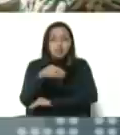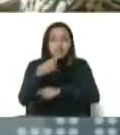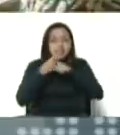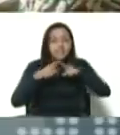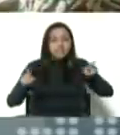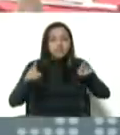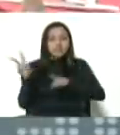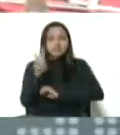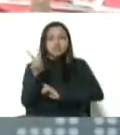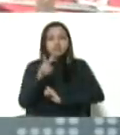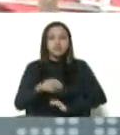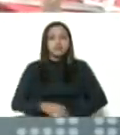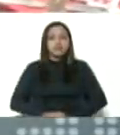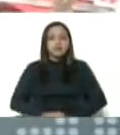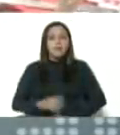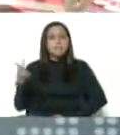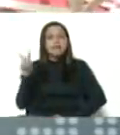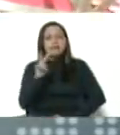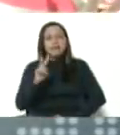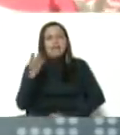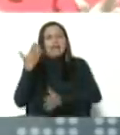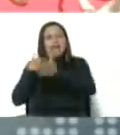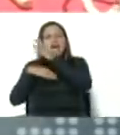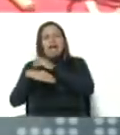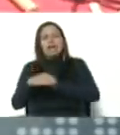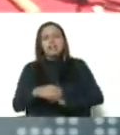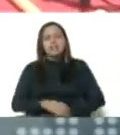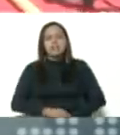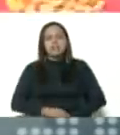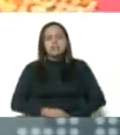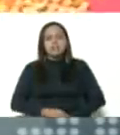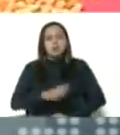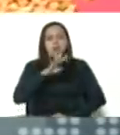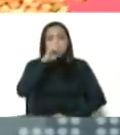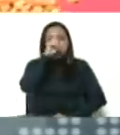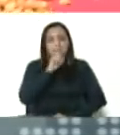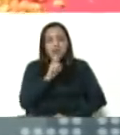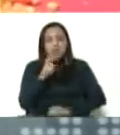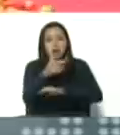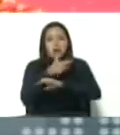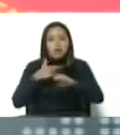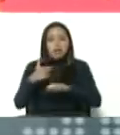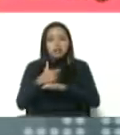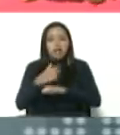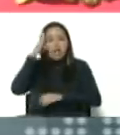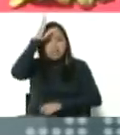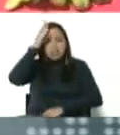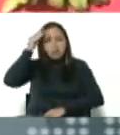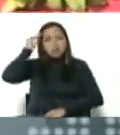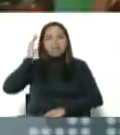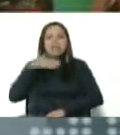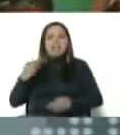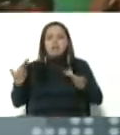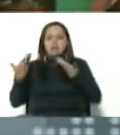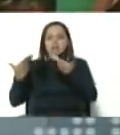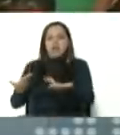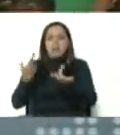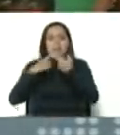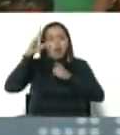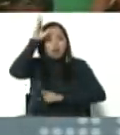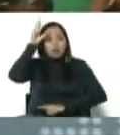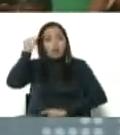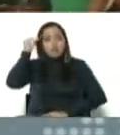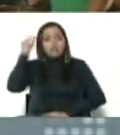Venezuela pretendió ser rendida durante los cuatro años del gobierno de Trump y Donald Trump fracasó,